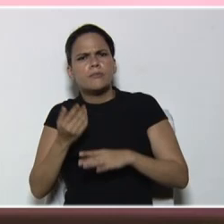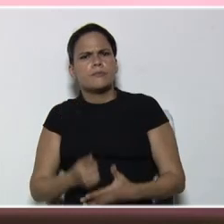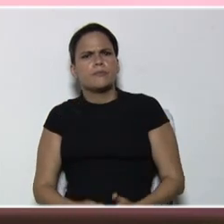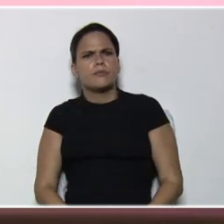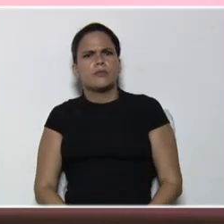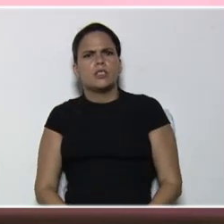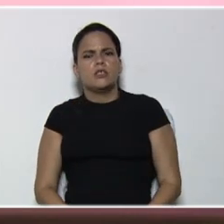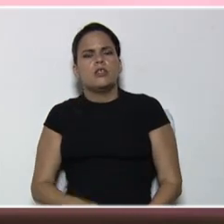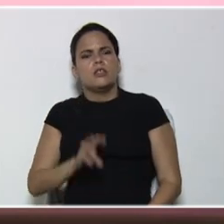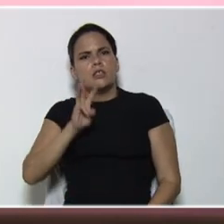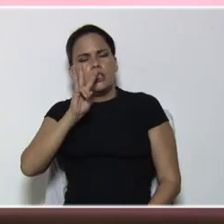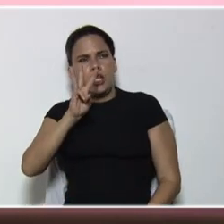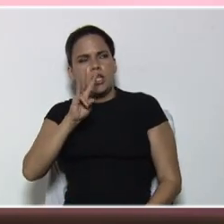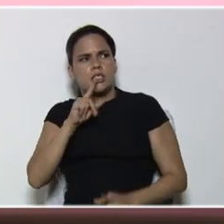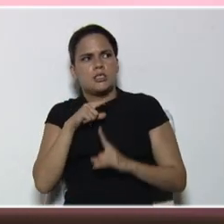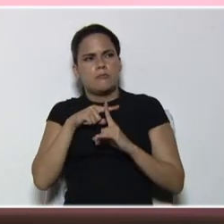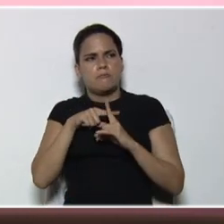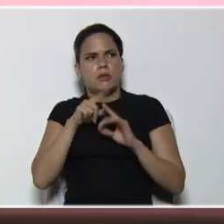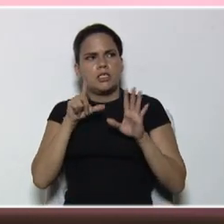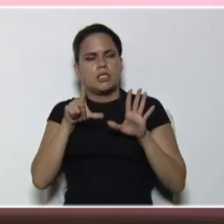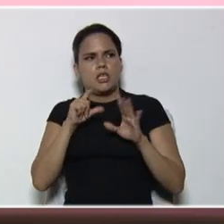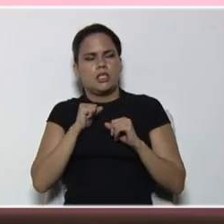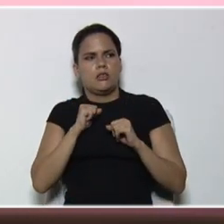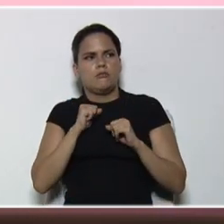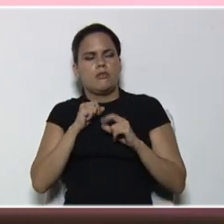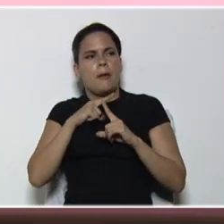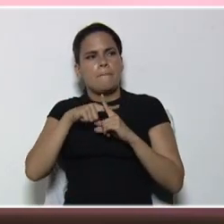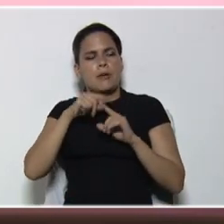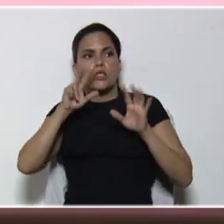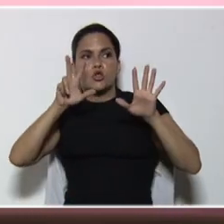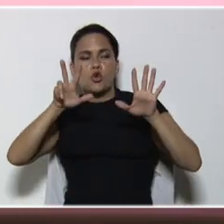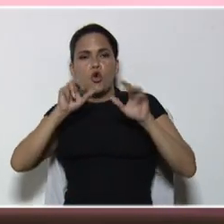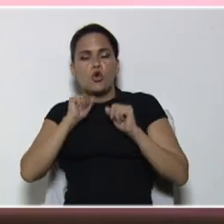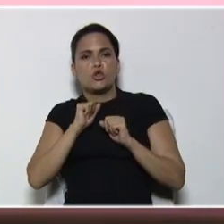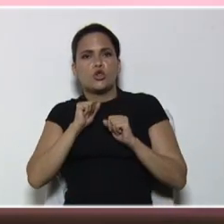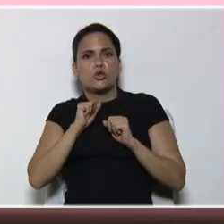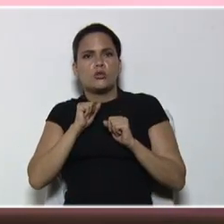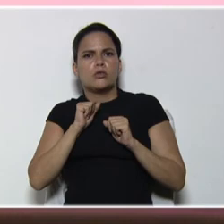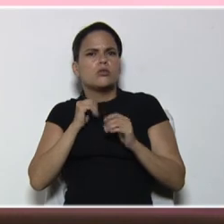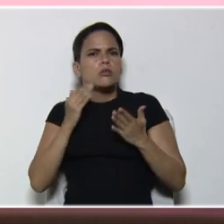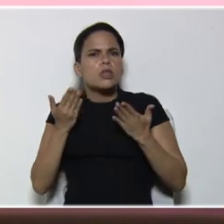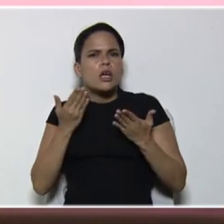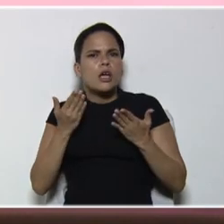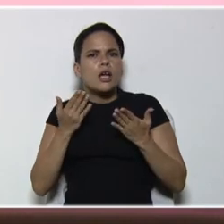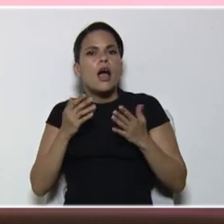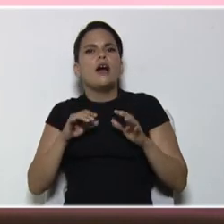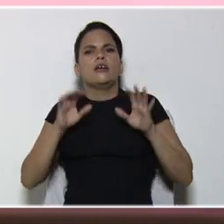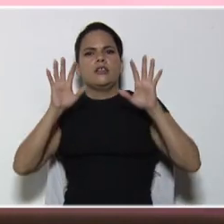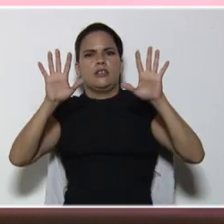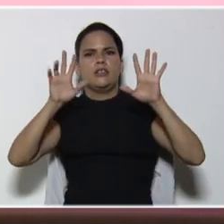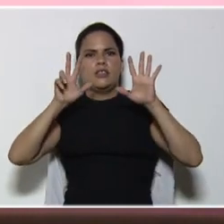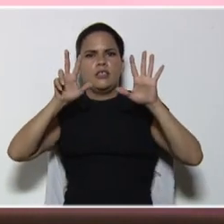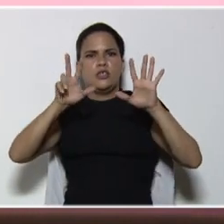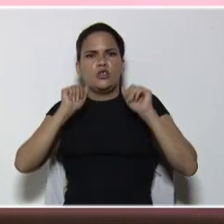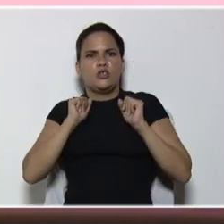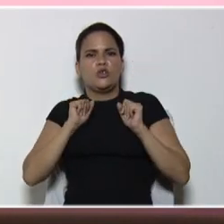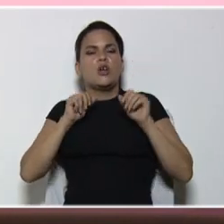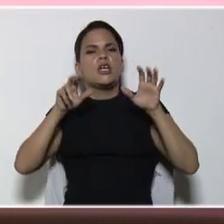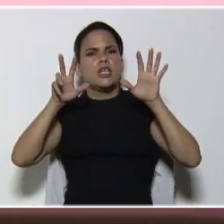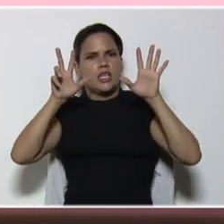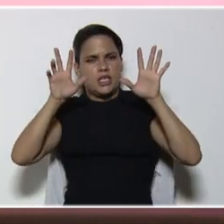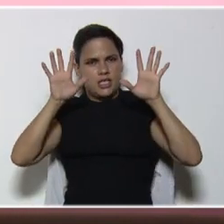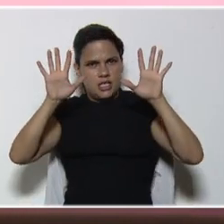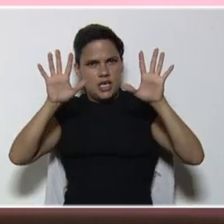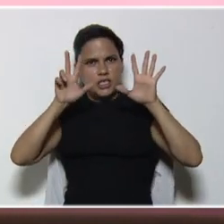tres, más siete, más ocho, igual, dieciocho, y dieciocho,